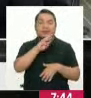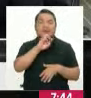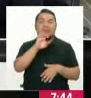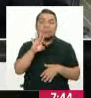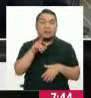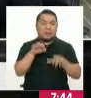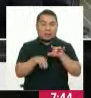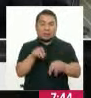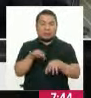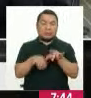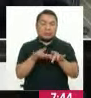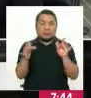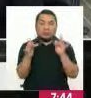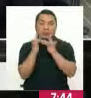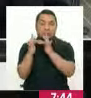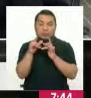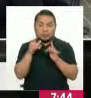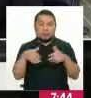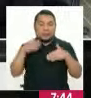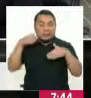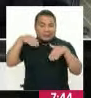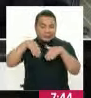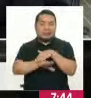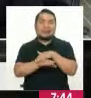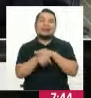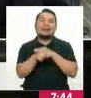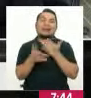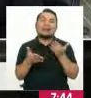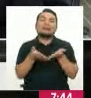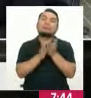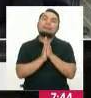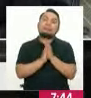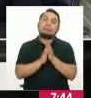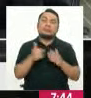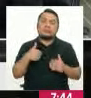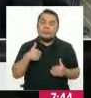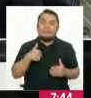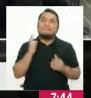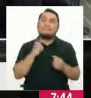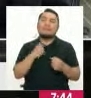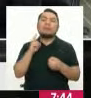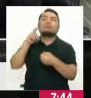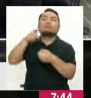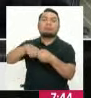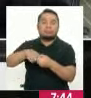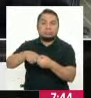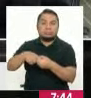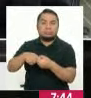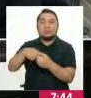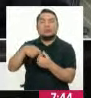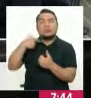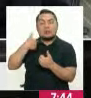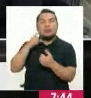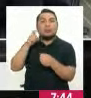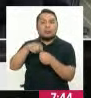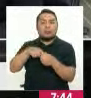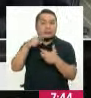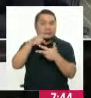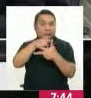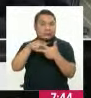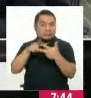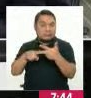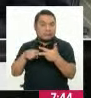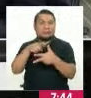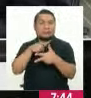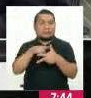digitalmente o virtualmente, pueden acceder a solicitar su inscripción, cumpliendo los tres requisitos, que